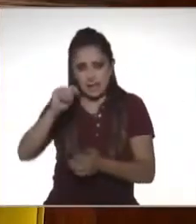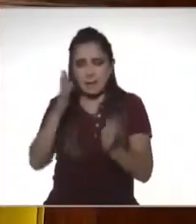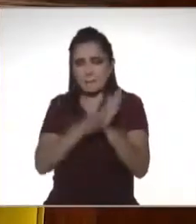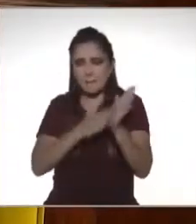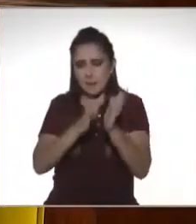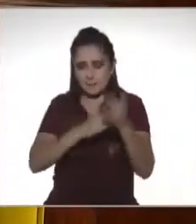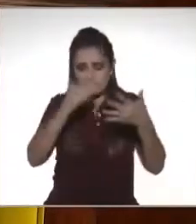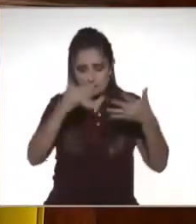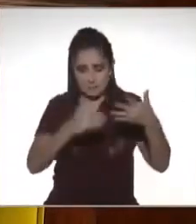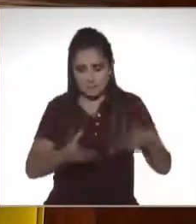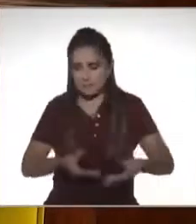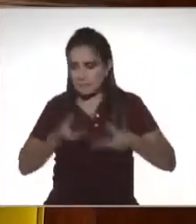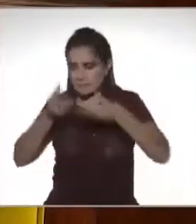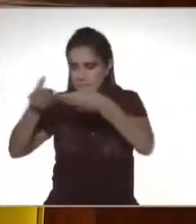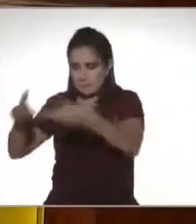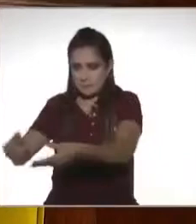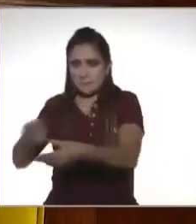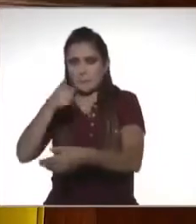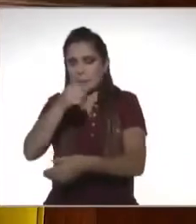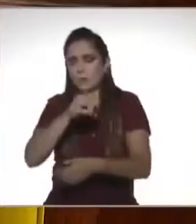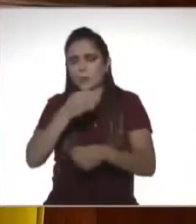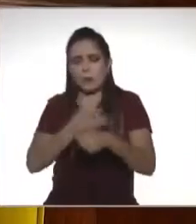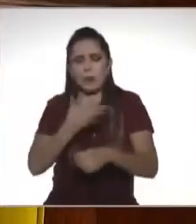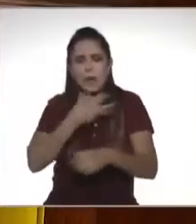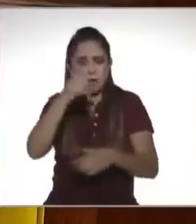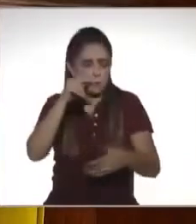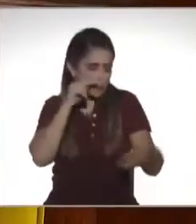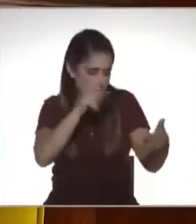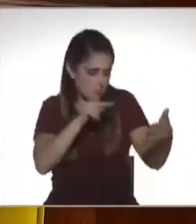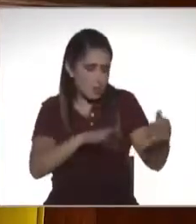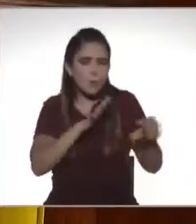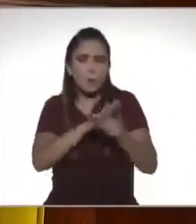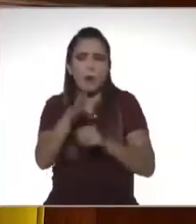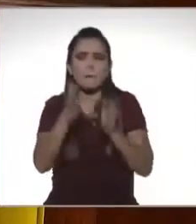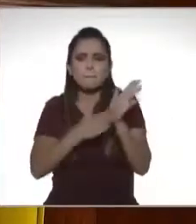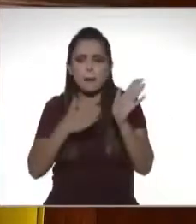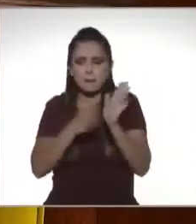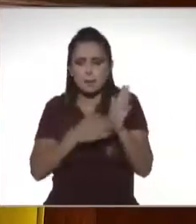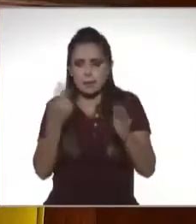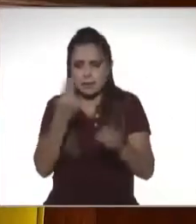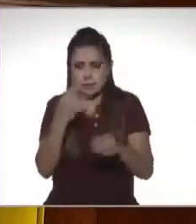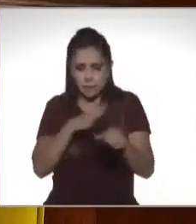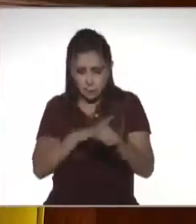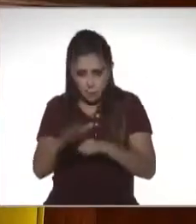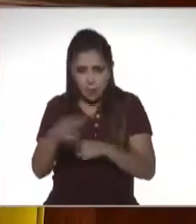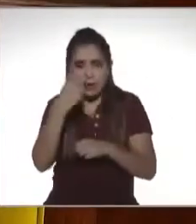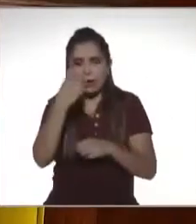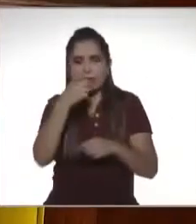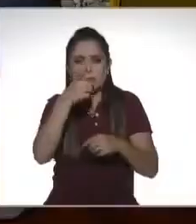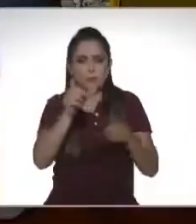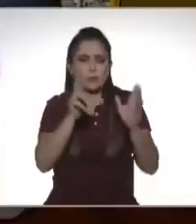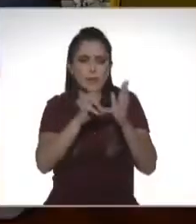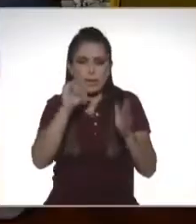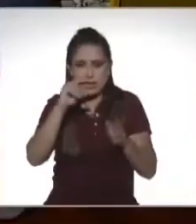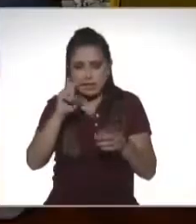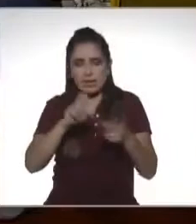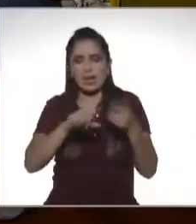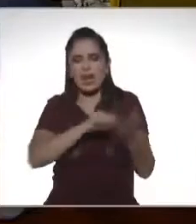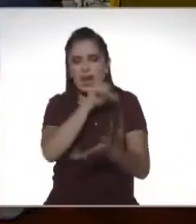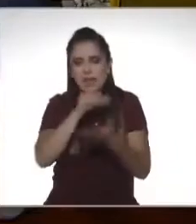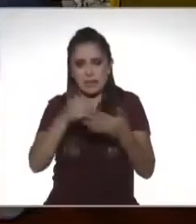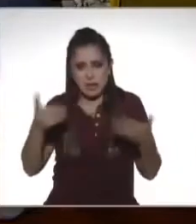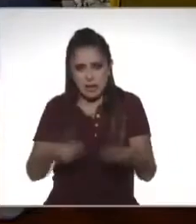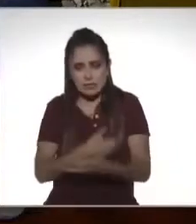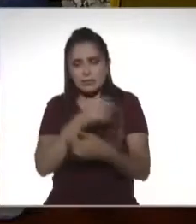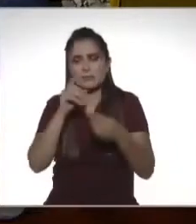documentos que se te piden. Ahorita hay muchos medios de comunicación a través de los cuales te dicen los datos, que esencialmente son tus datos de identificación, tu acta de nacimiento, tu